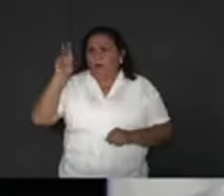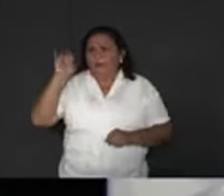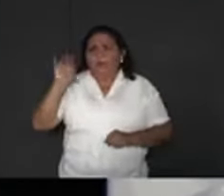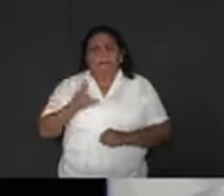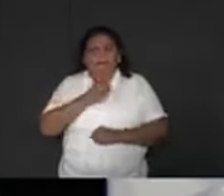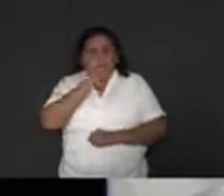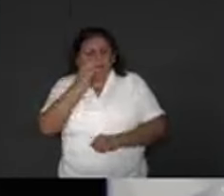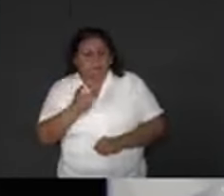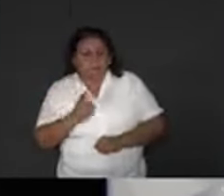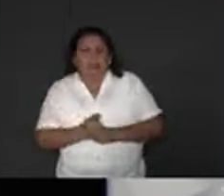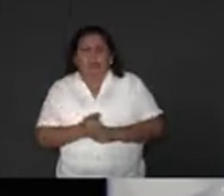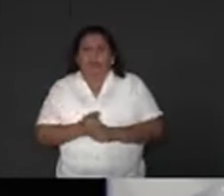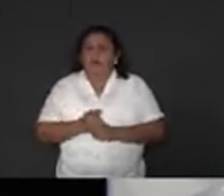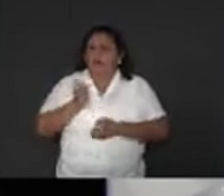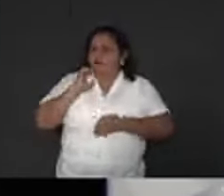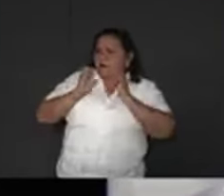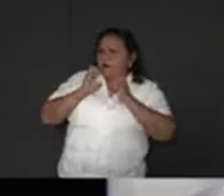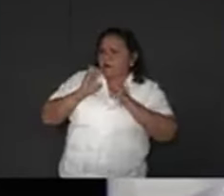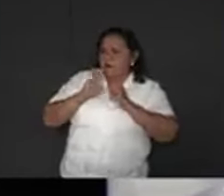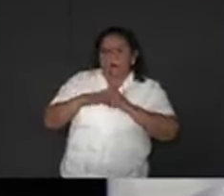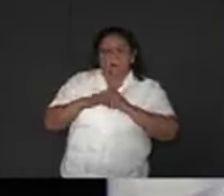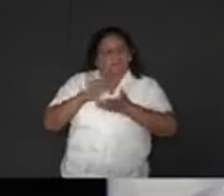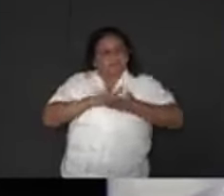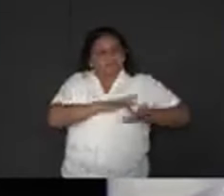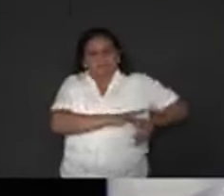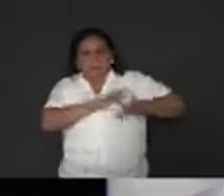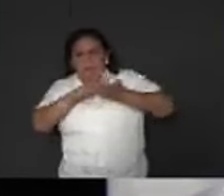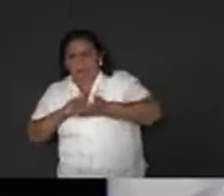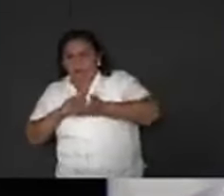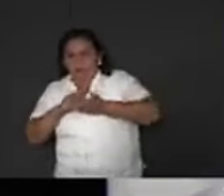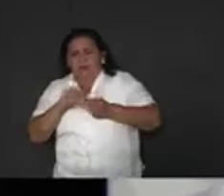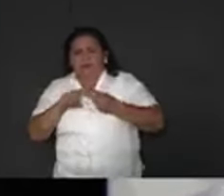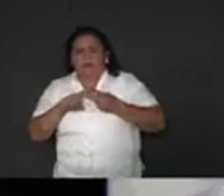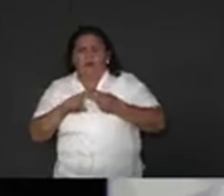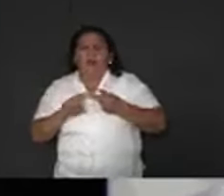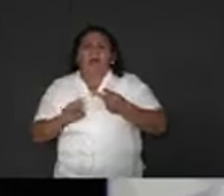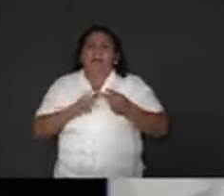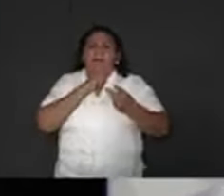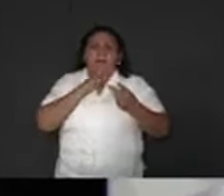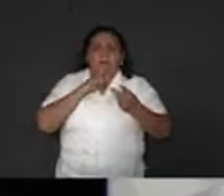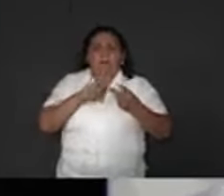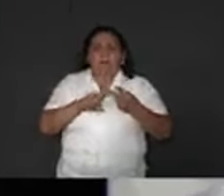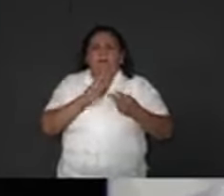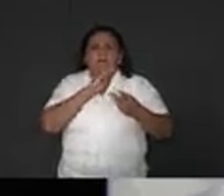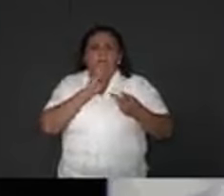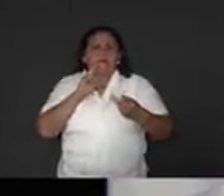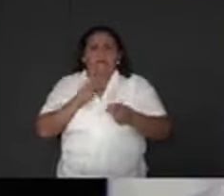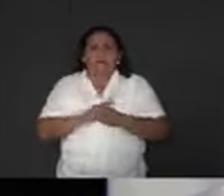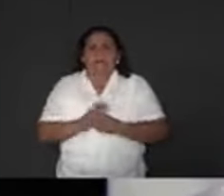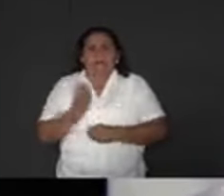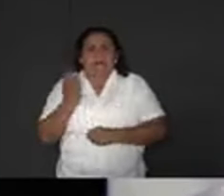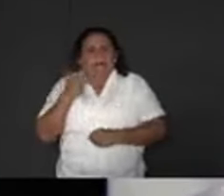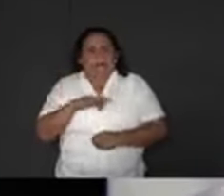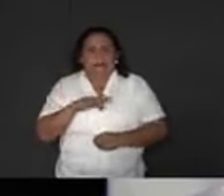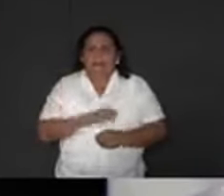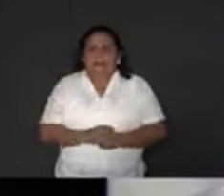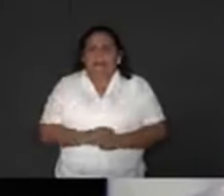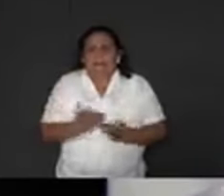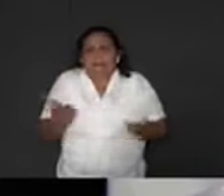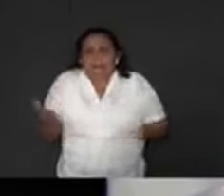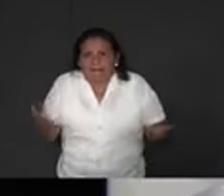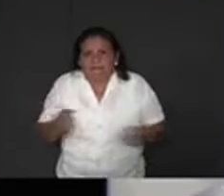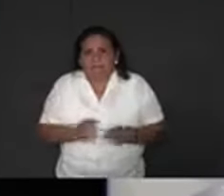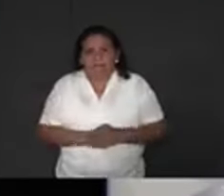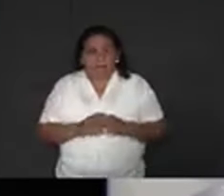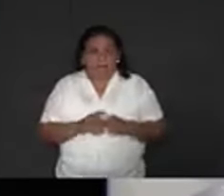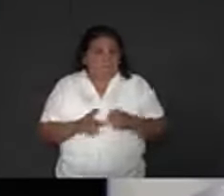Preciado y respaldándome a mí y al gobernador Mauricio Vila en el lamentable fallo de la corte del tema de